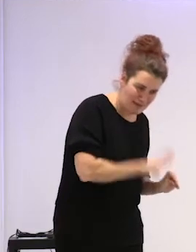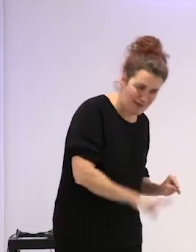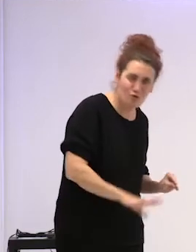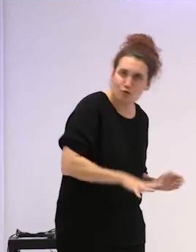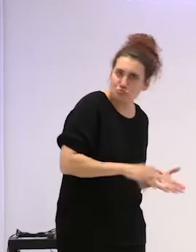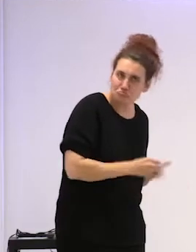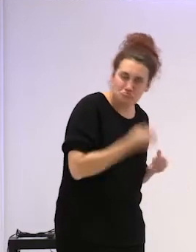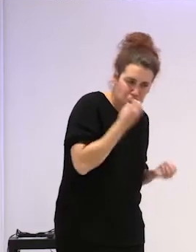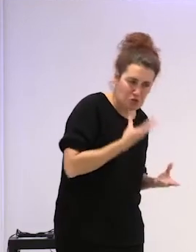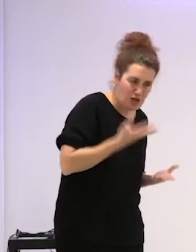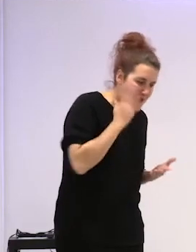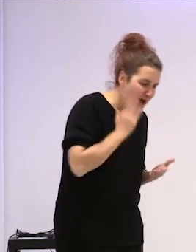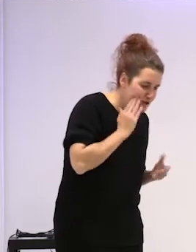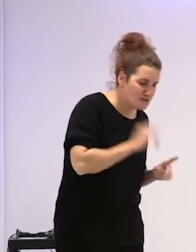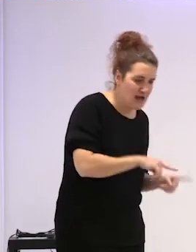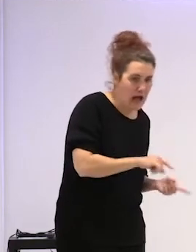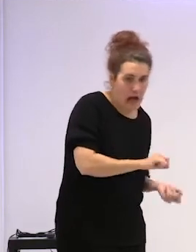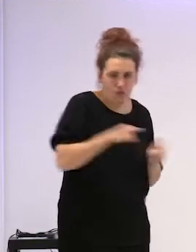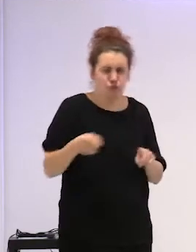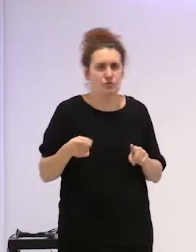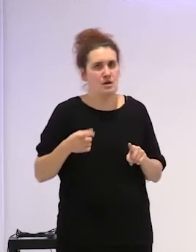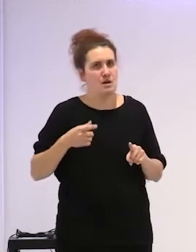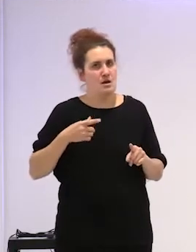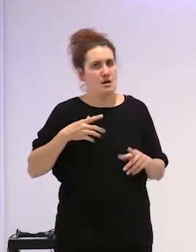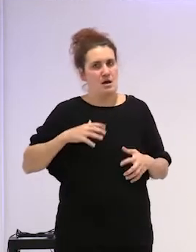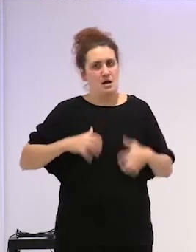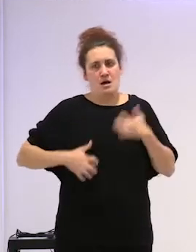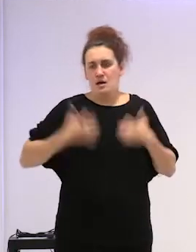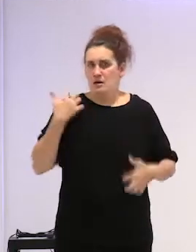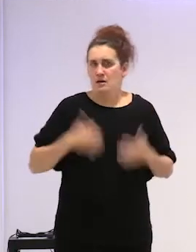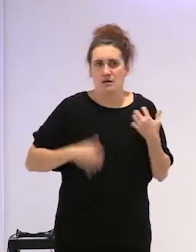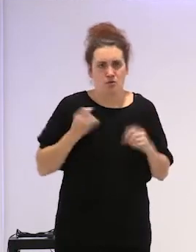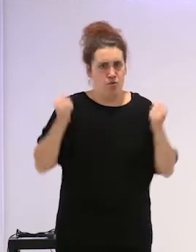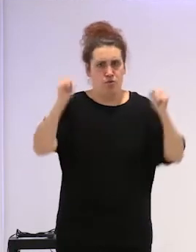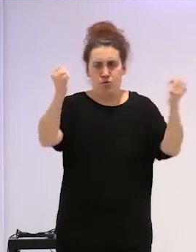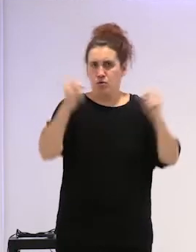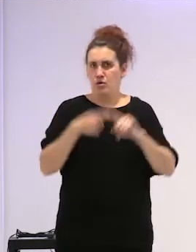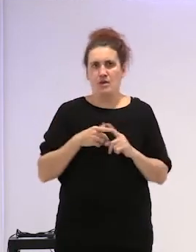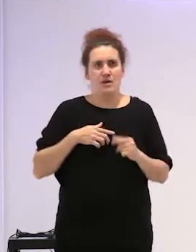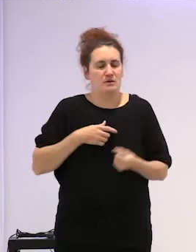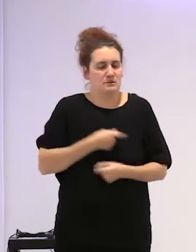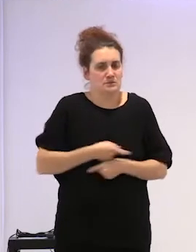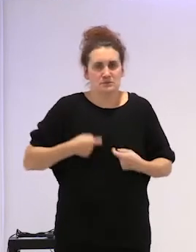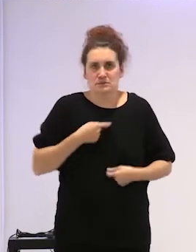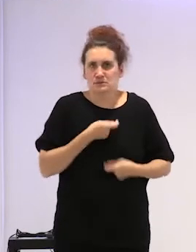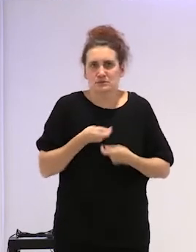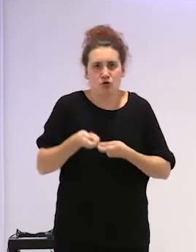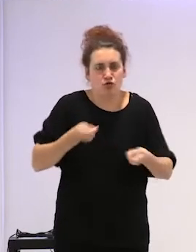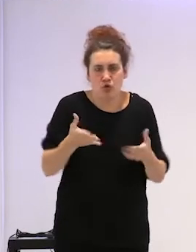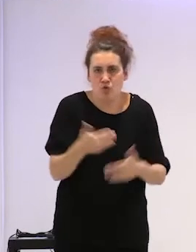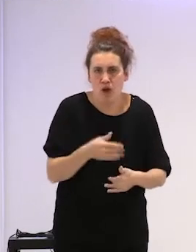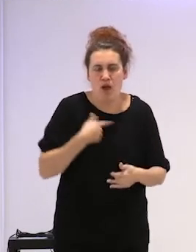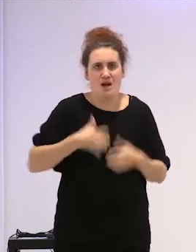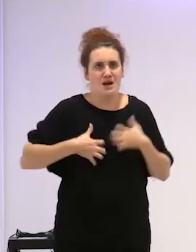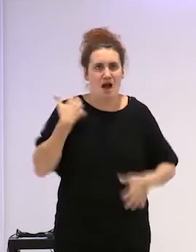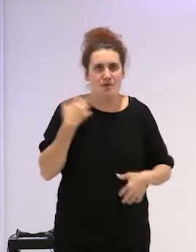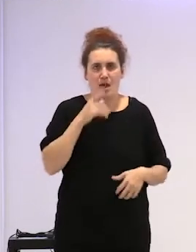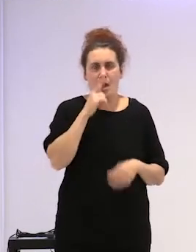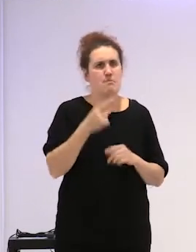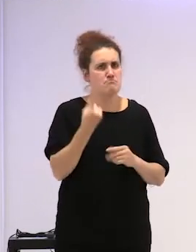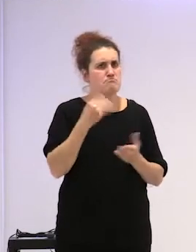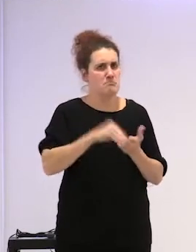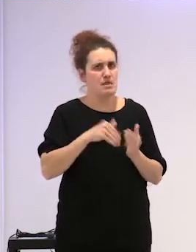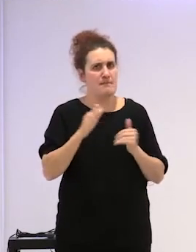por ejemplo, a tener unos ataques de descontrol, de rabia que más de alguna vez la habían llevado